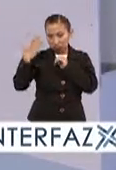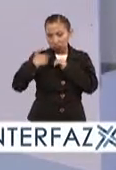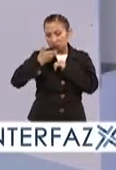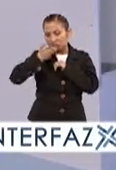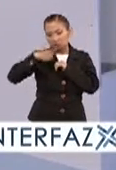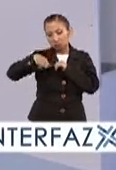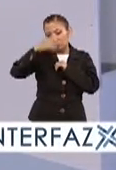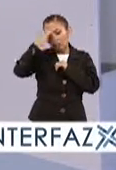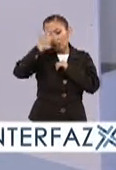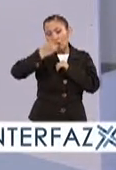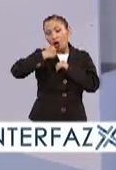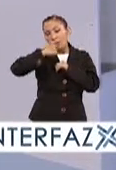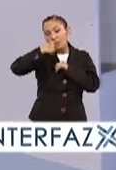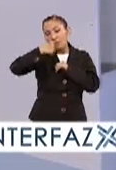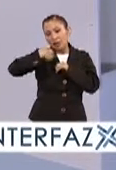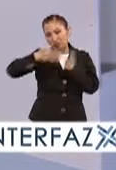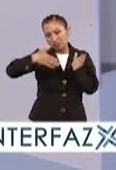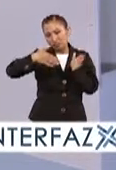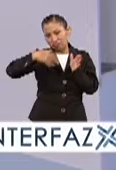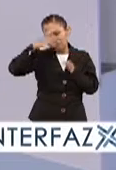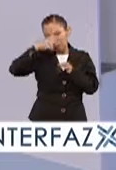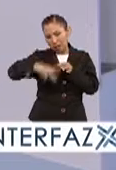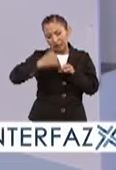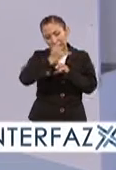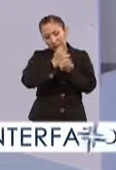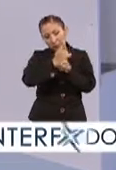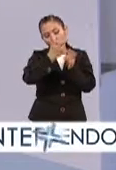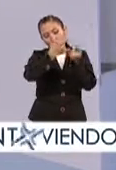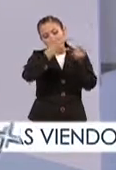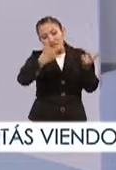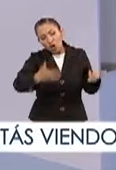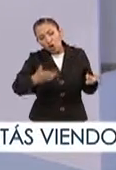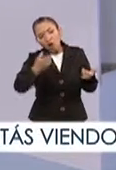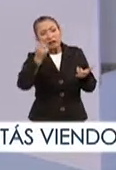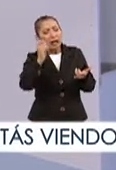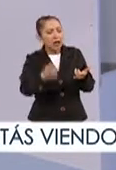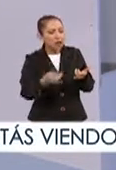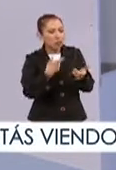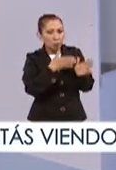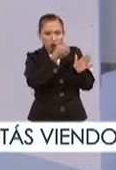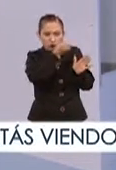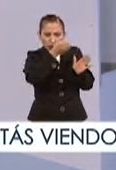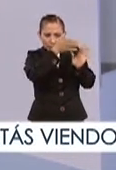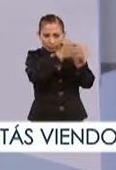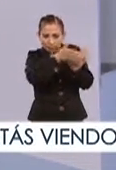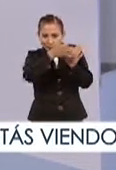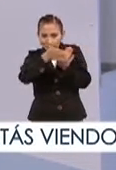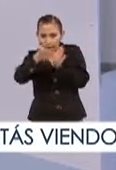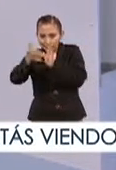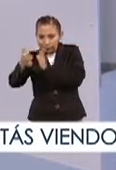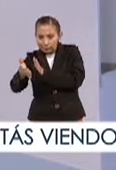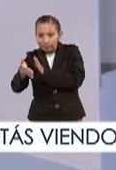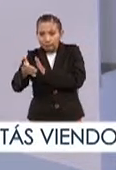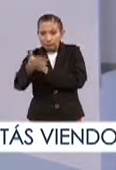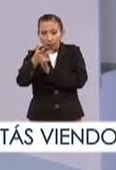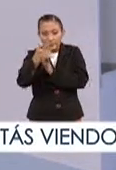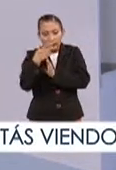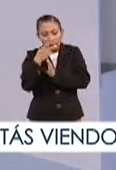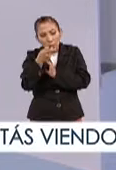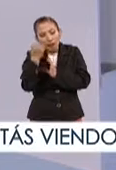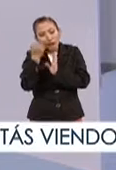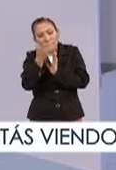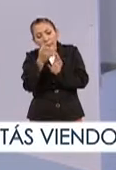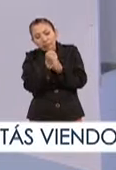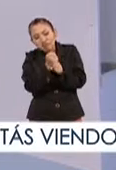común la cocina mexicana se estudia a través de la historia, es decir, en orden cronológico, pero eso te amarra al